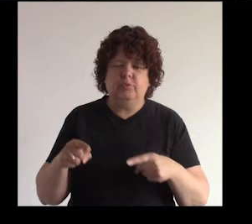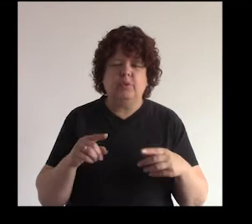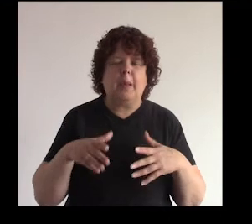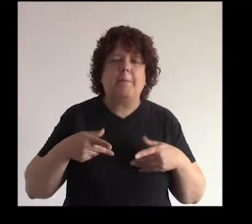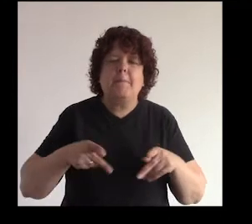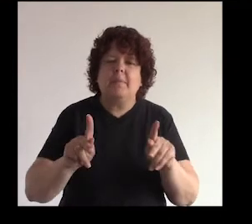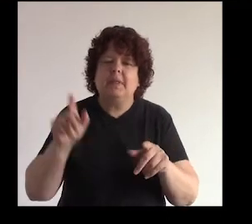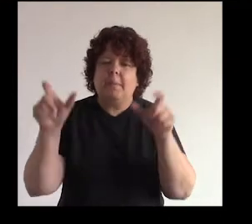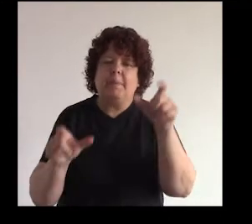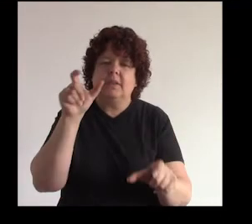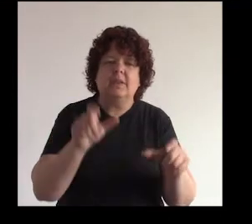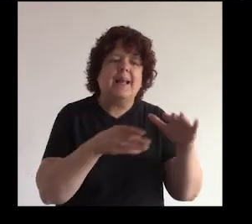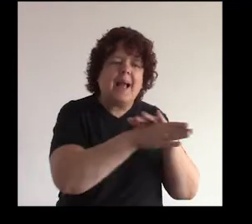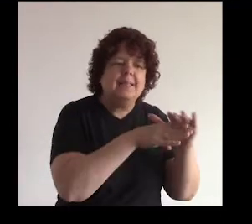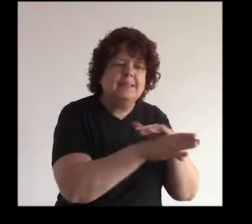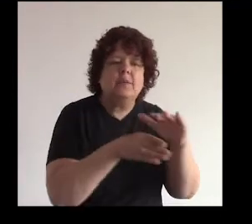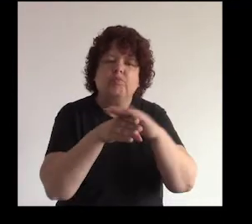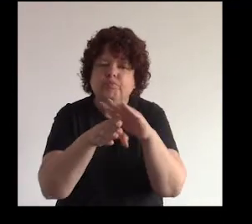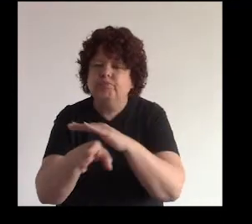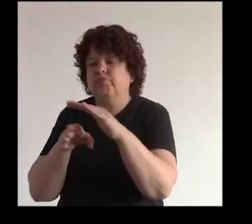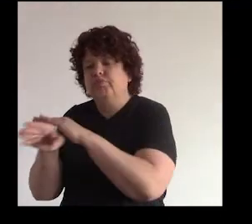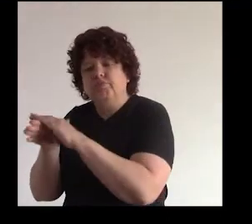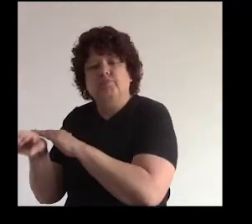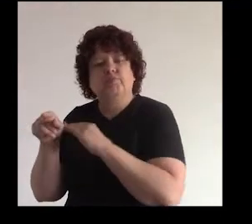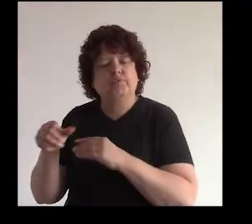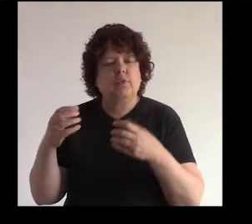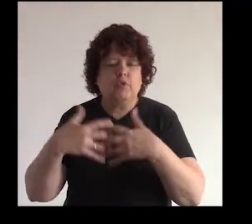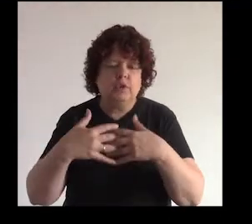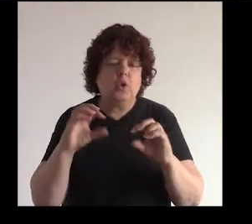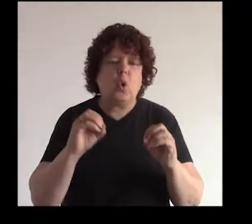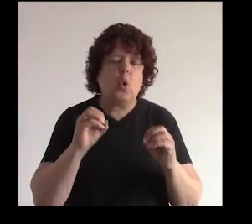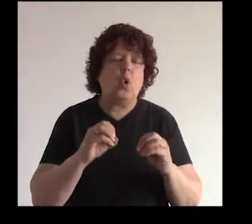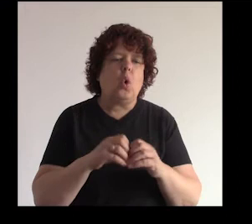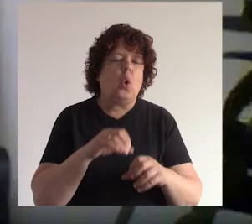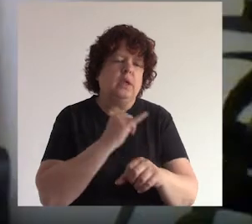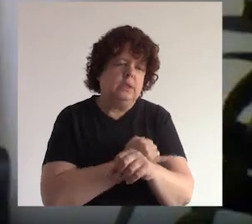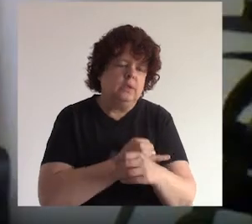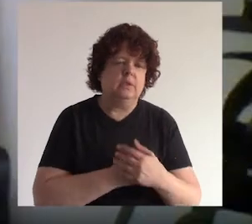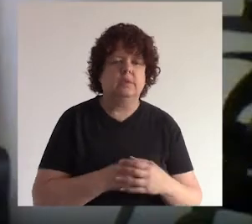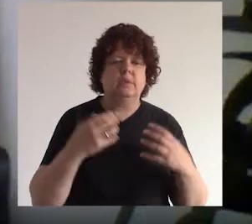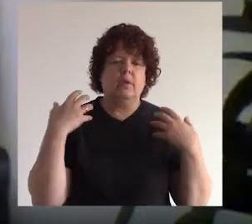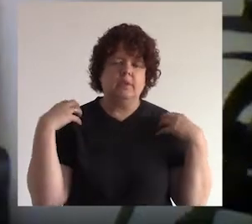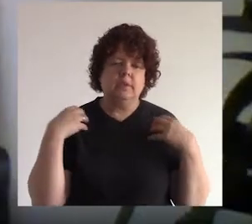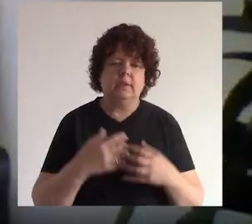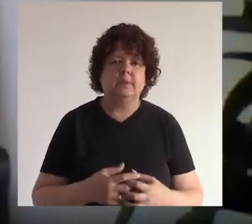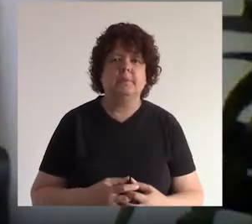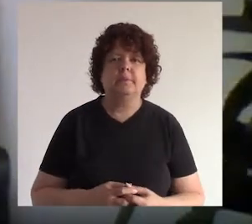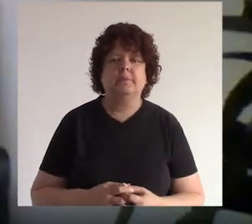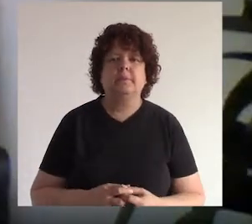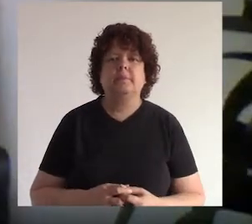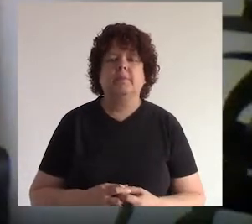permiten que las personas tengan acceso a esa oficina o a esa institución ¿sí? una red de oficinas